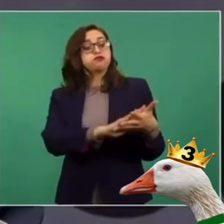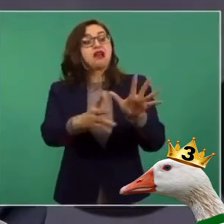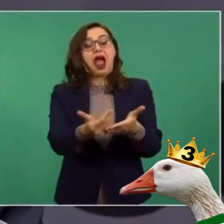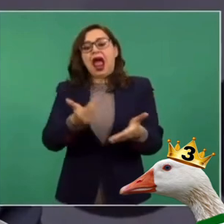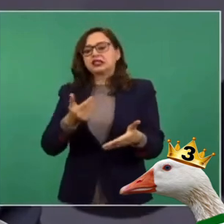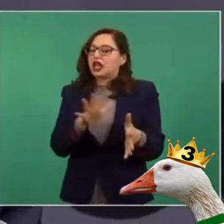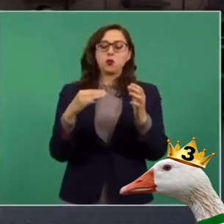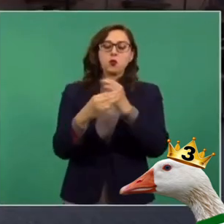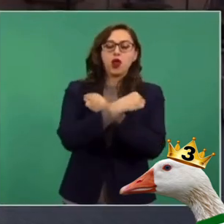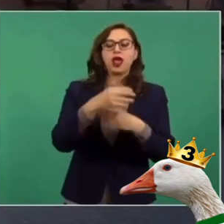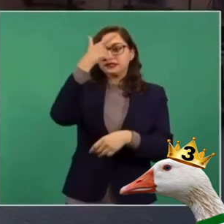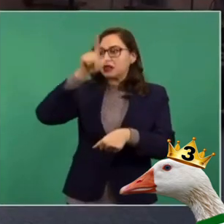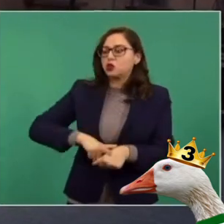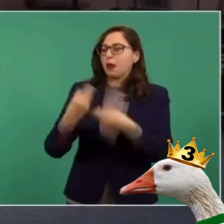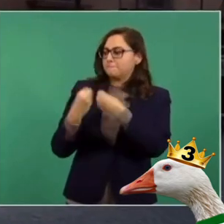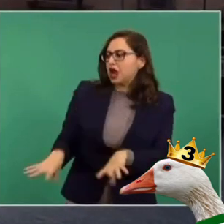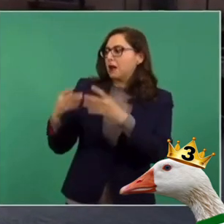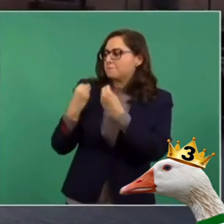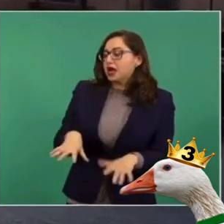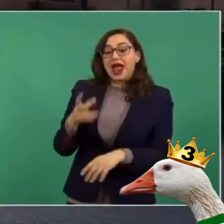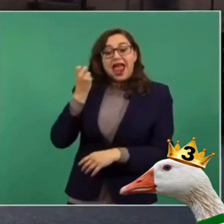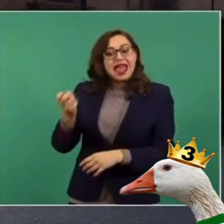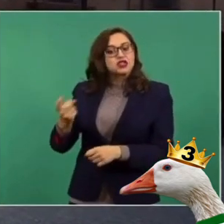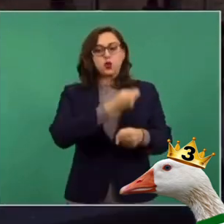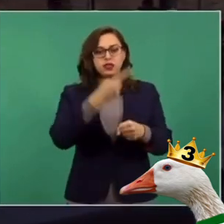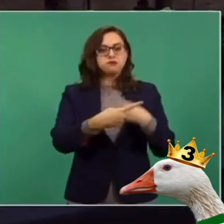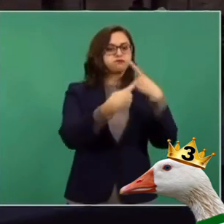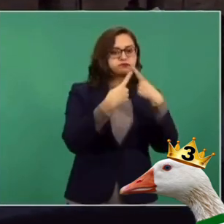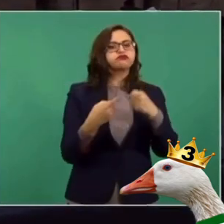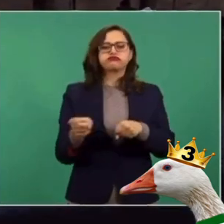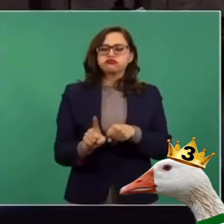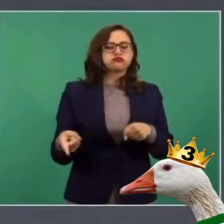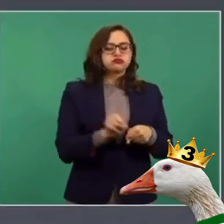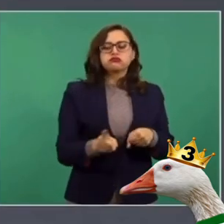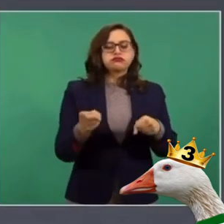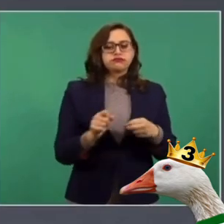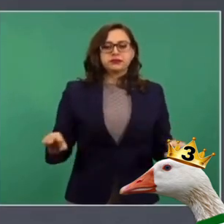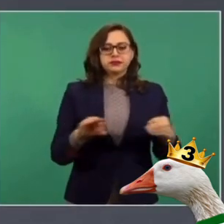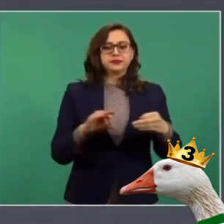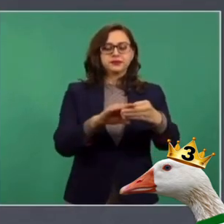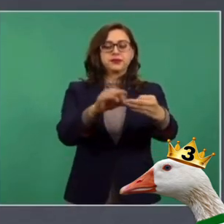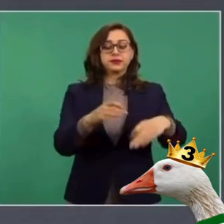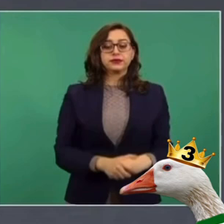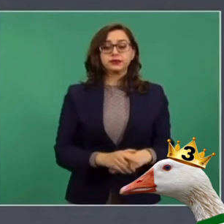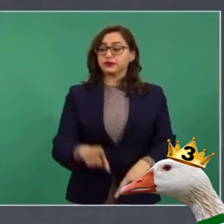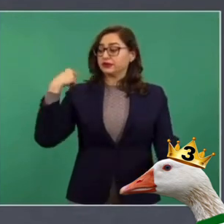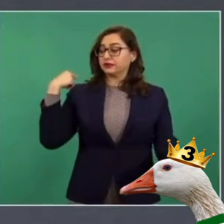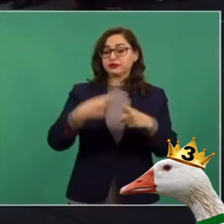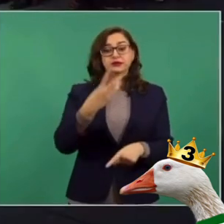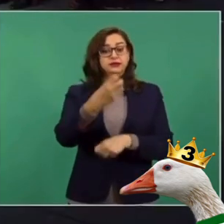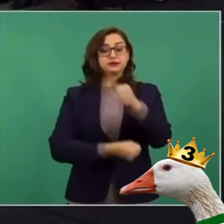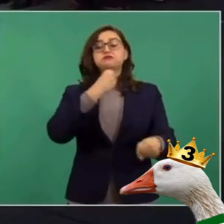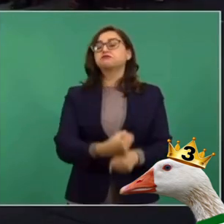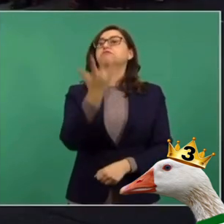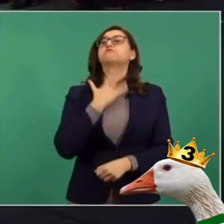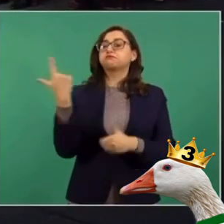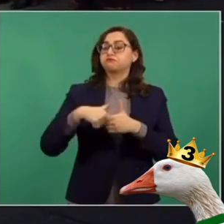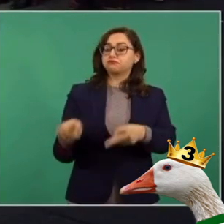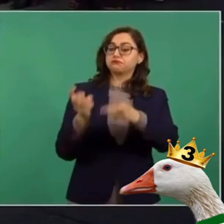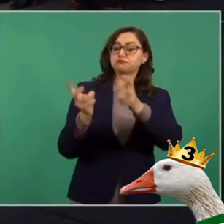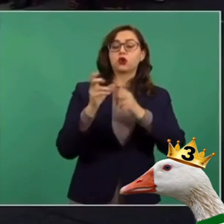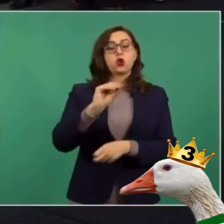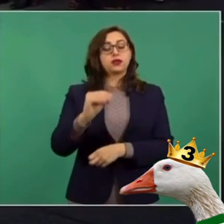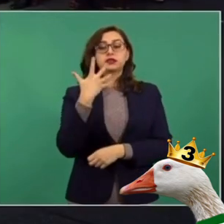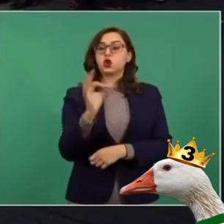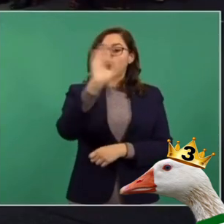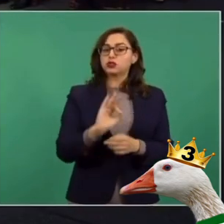y la delincuencia. Por eso nos hemos empeñado en atender a los jóvenes y hemos logrado reducir en tres años el robo de combustibles, el llamado huachicol, en 95%.